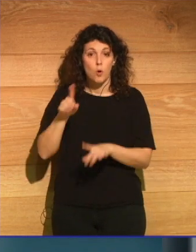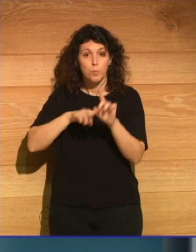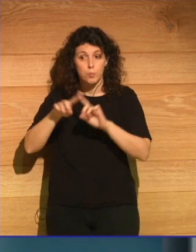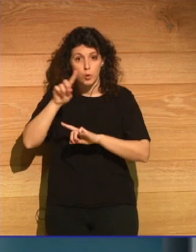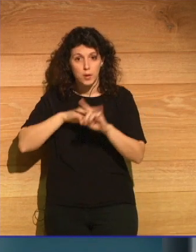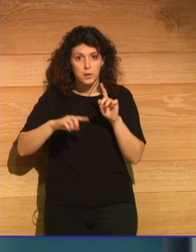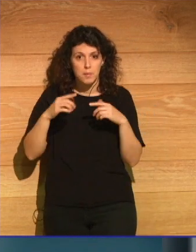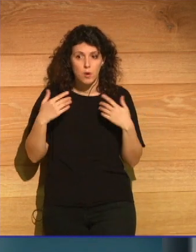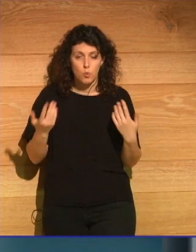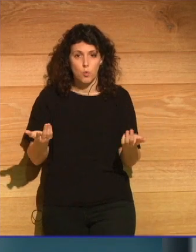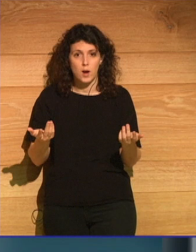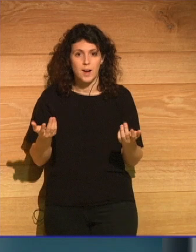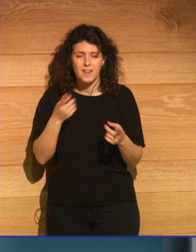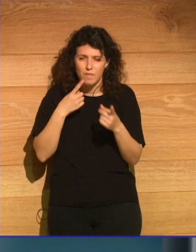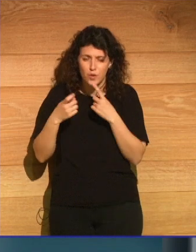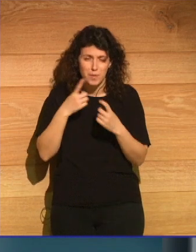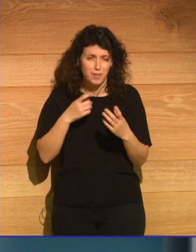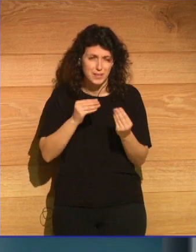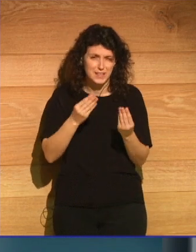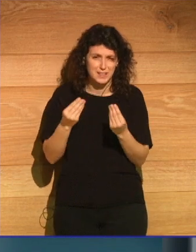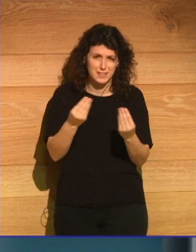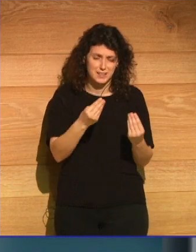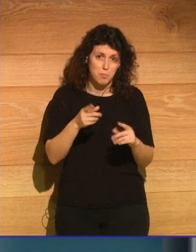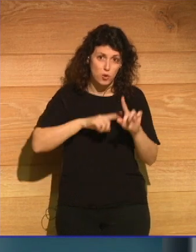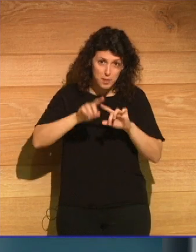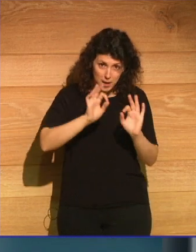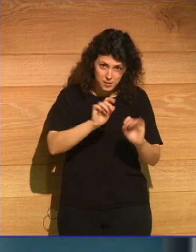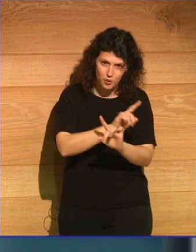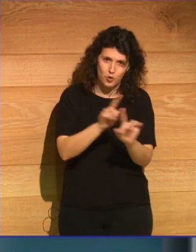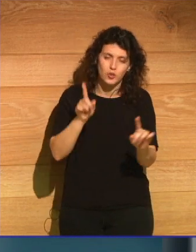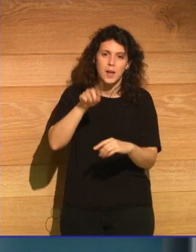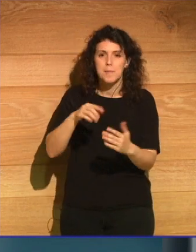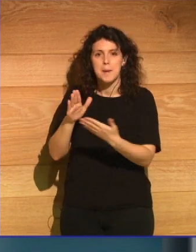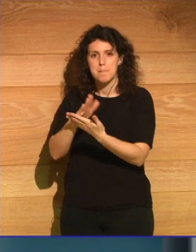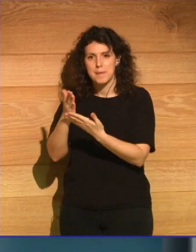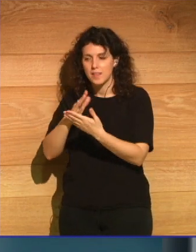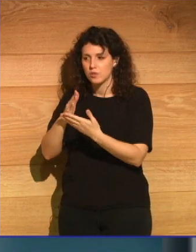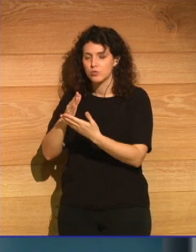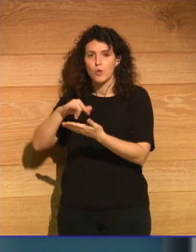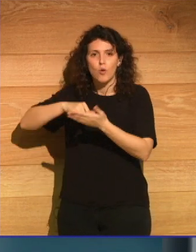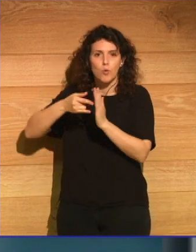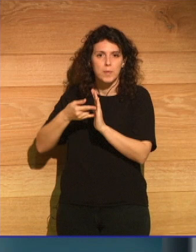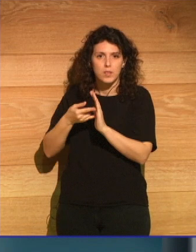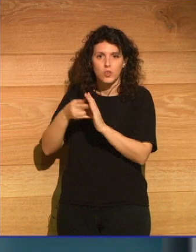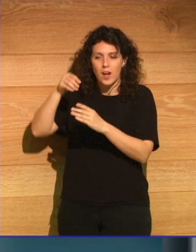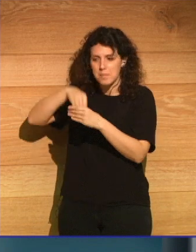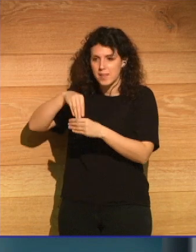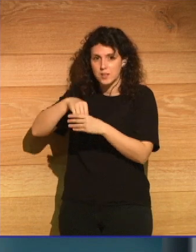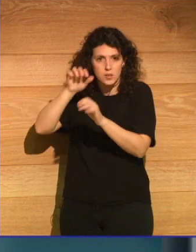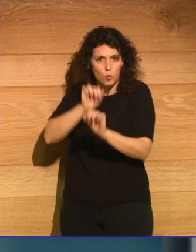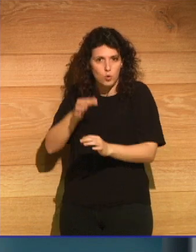solamente la enorme cantidad de información, sino también que los medios de almacenaje son inseguros.